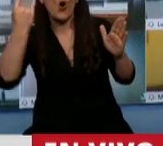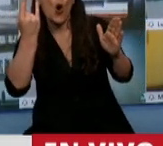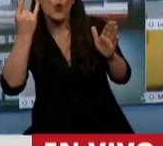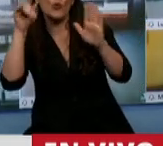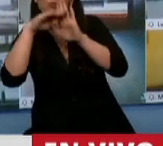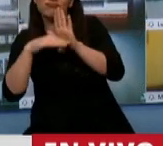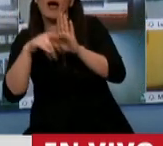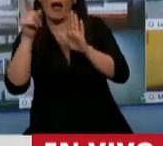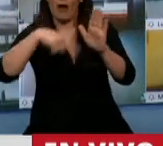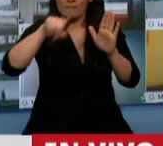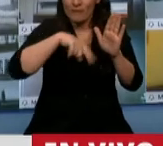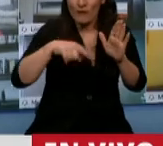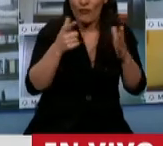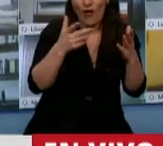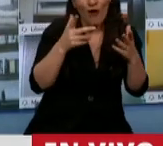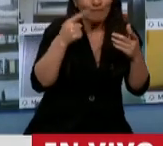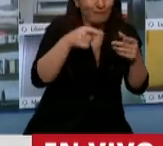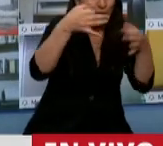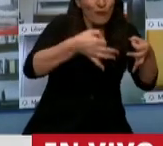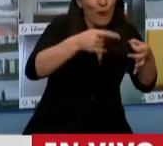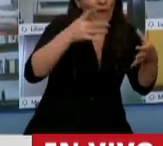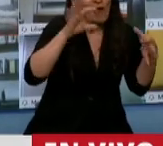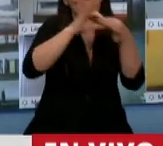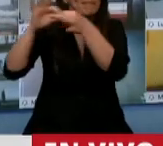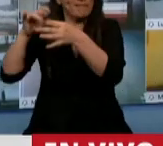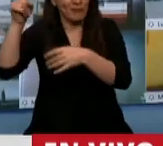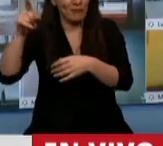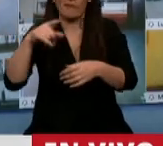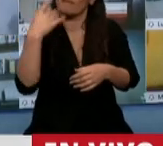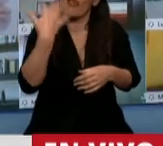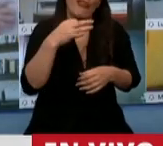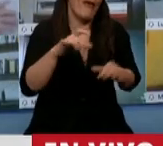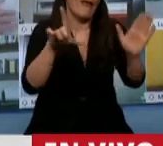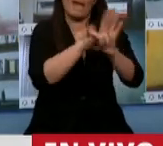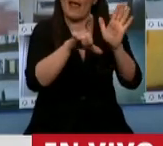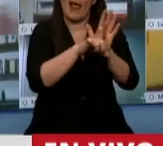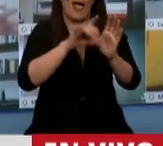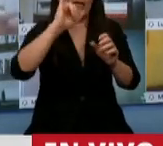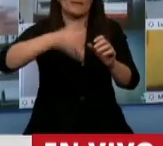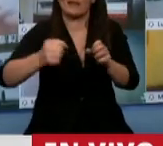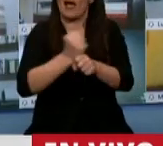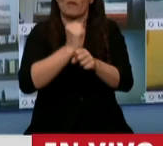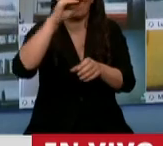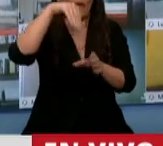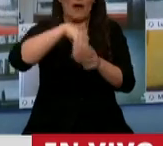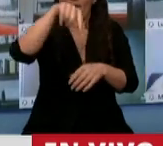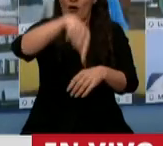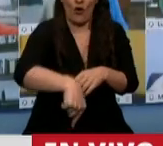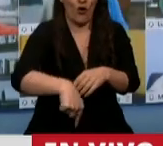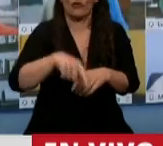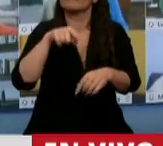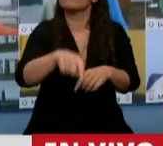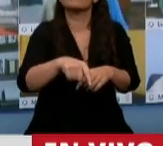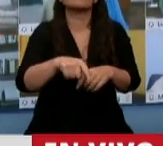proyecto, para sostenerlo y reactivarlo, debe ser ley y debemos tomarlo como una única bandera que es la de la